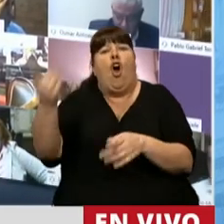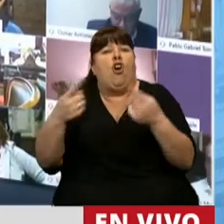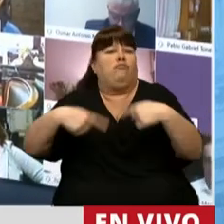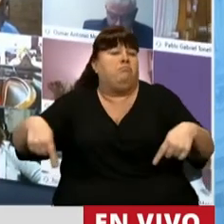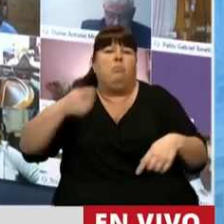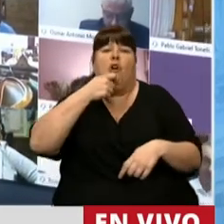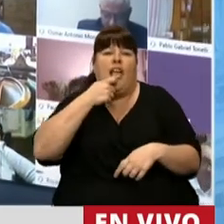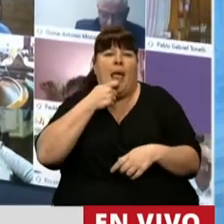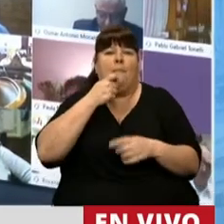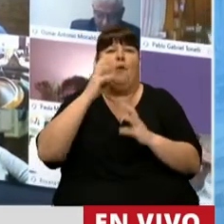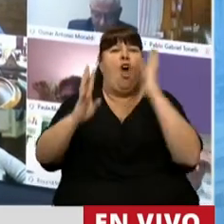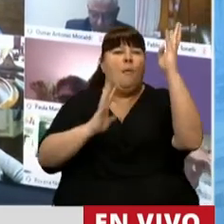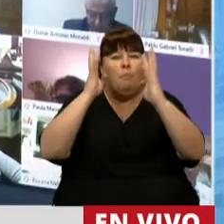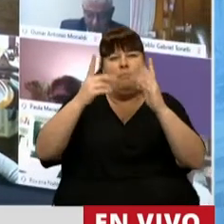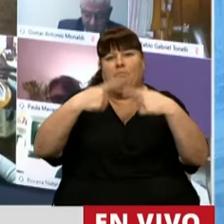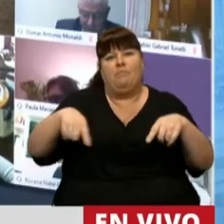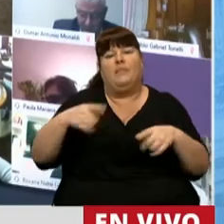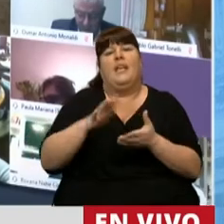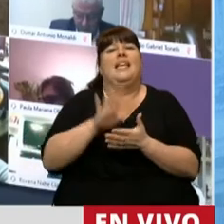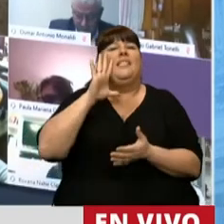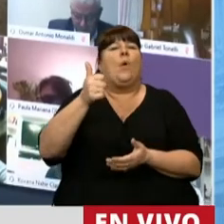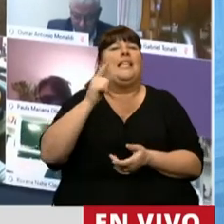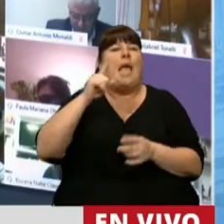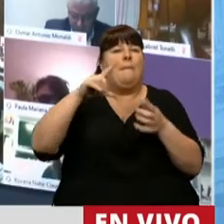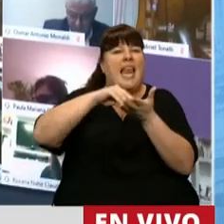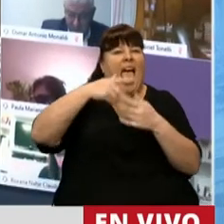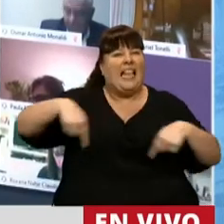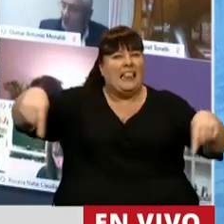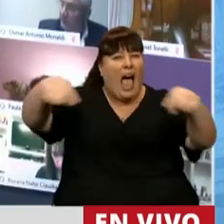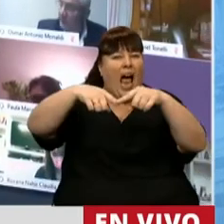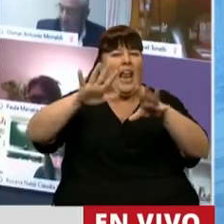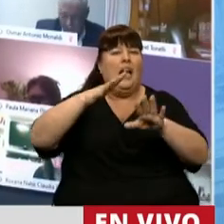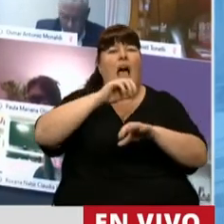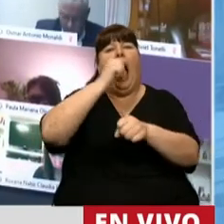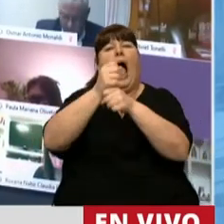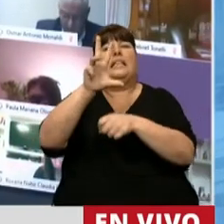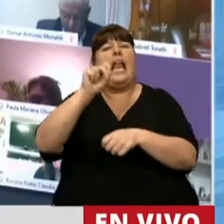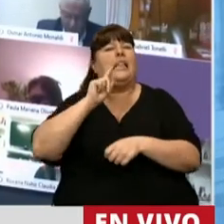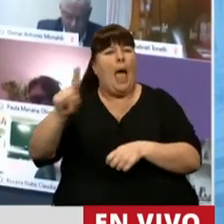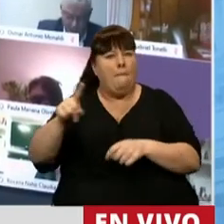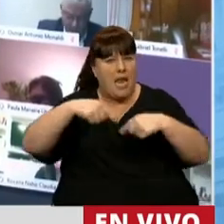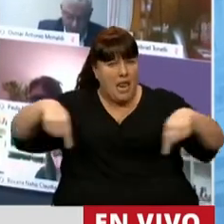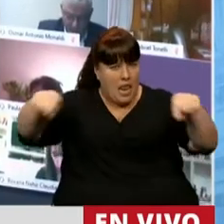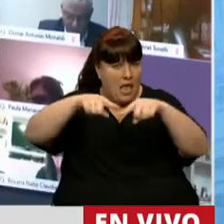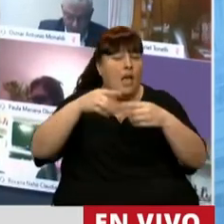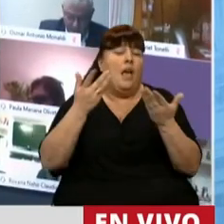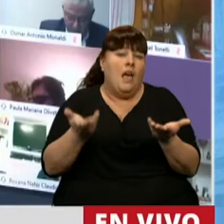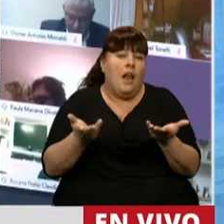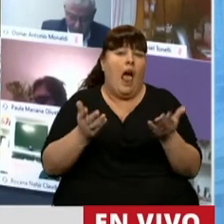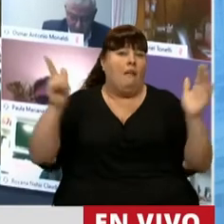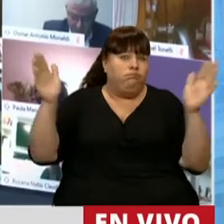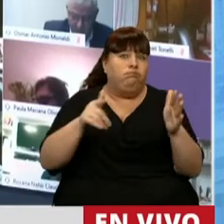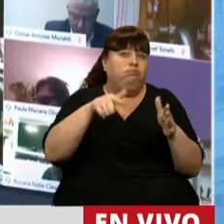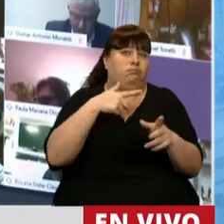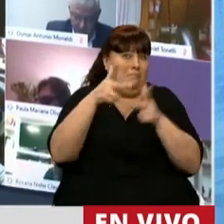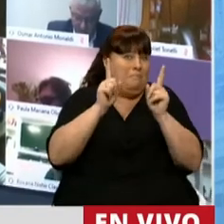actividades como la forestal. Estoy hablando de 56.000 hectáreas a 30.000 hectáreas. En virtud, por supuesto, de